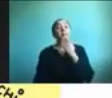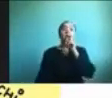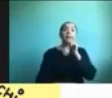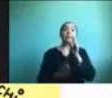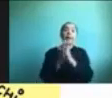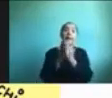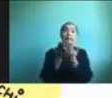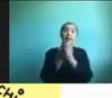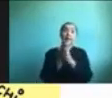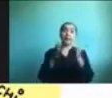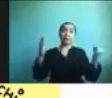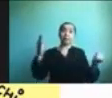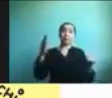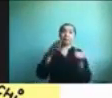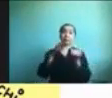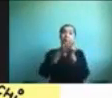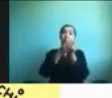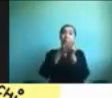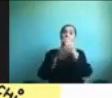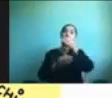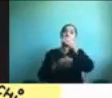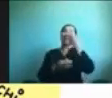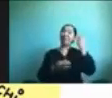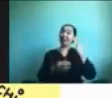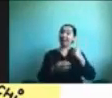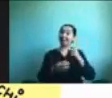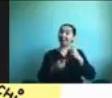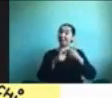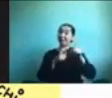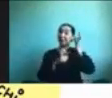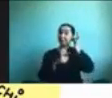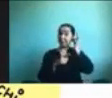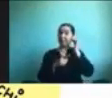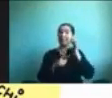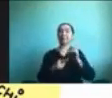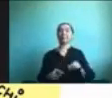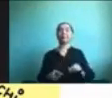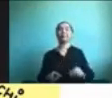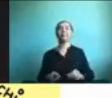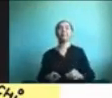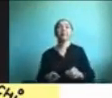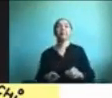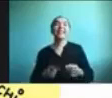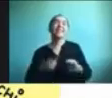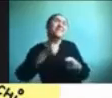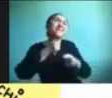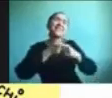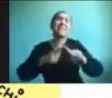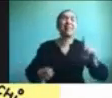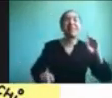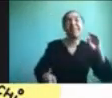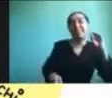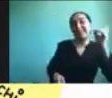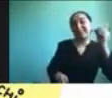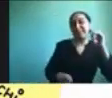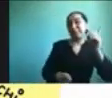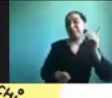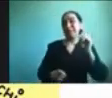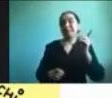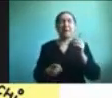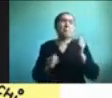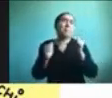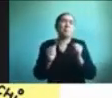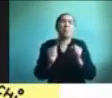mencionó Olivia están orientados principalmente a distintos tipos de discapacidad pero se puede utilizar finalmente por cualquier